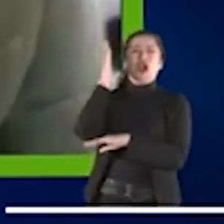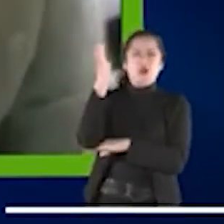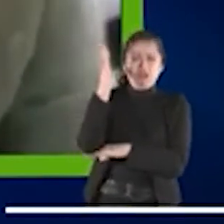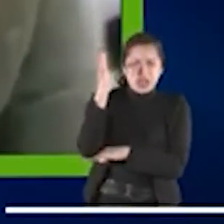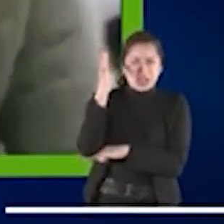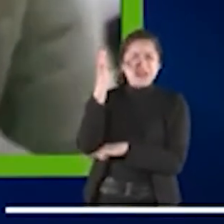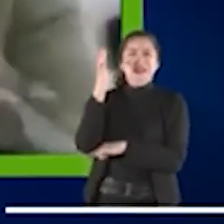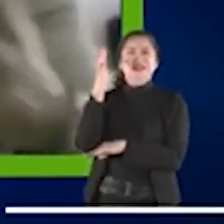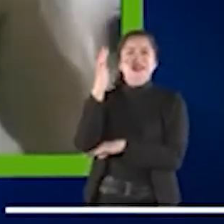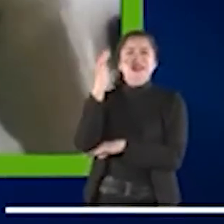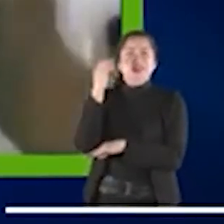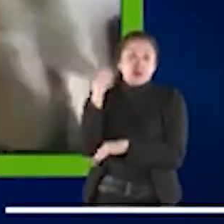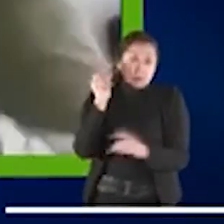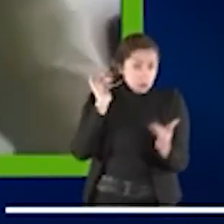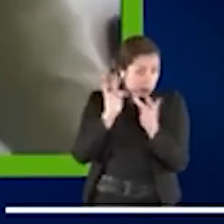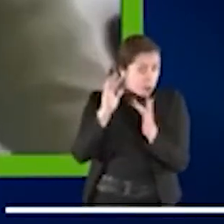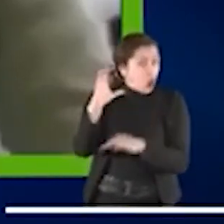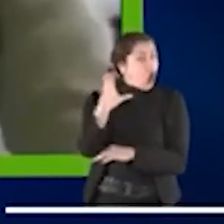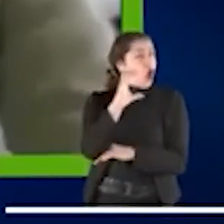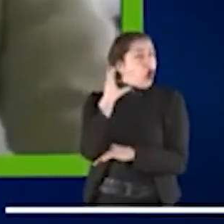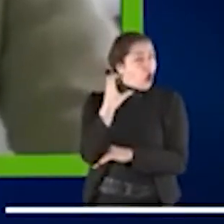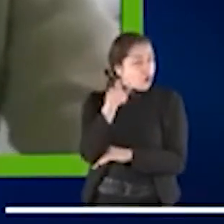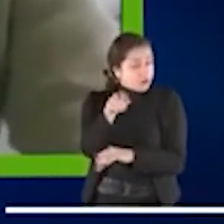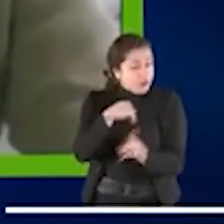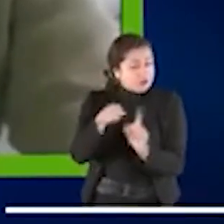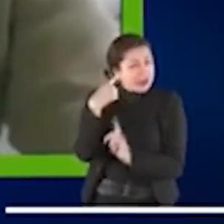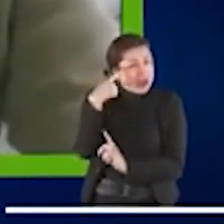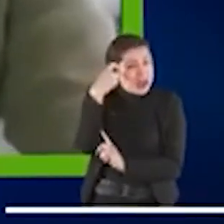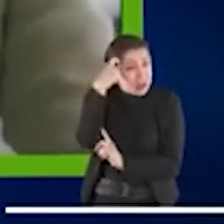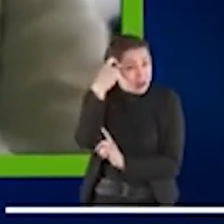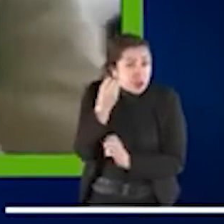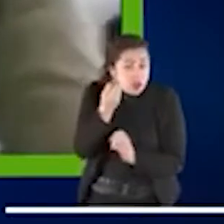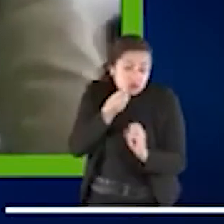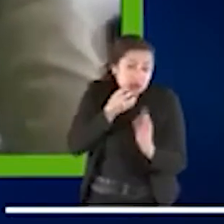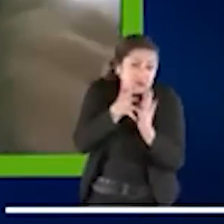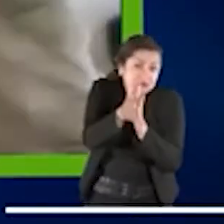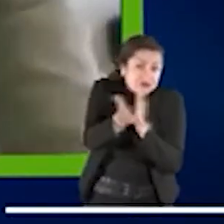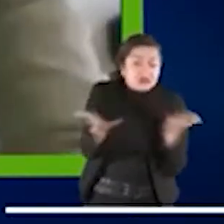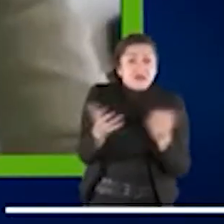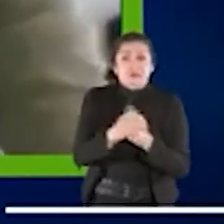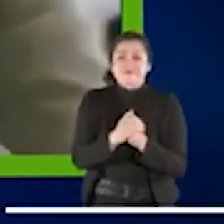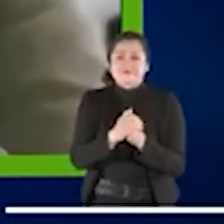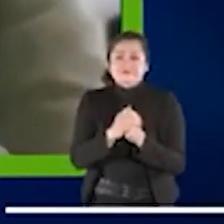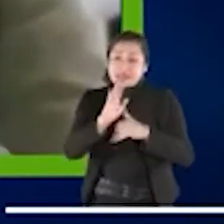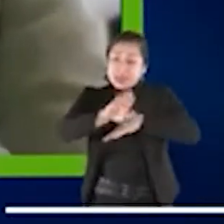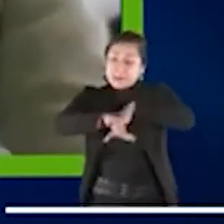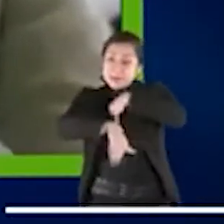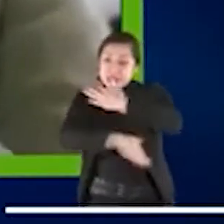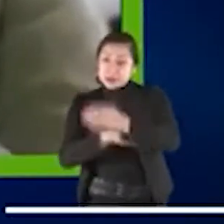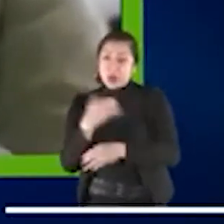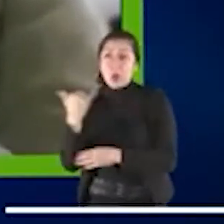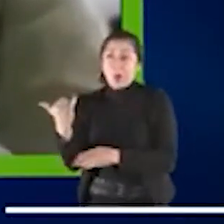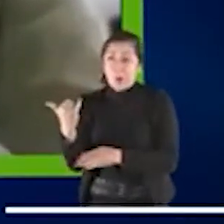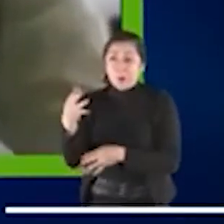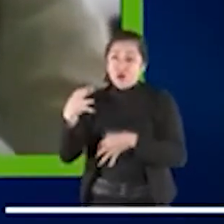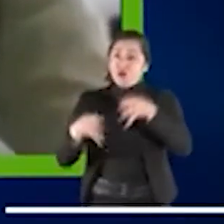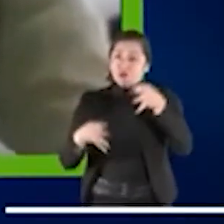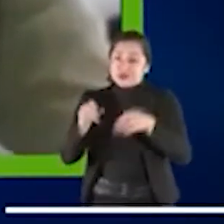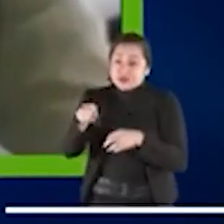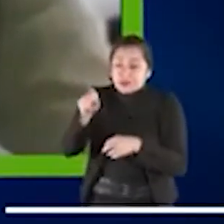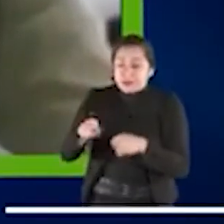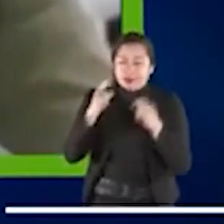sociedad colombiana, pues creo que también un reto último que me gustaría lanzar es que tanto desde el Ministerio, desde el Instituto, se pudieran